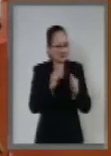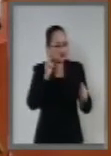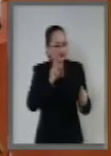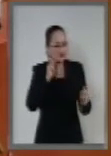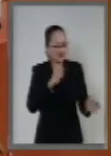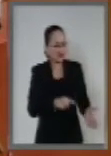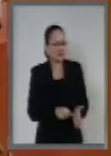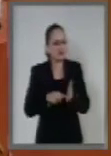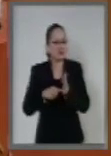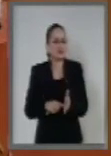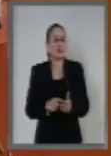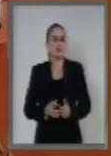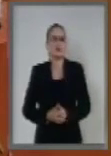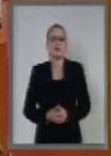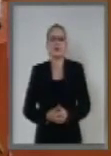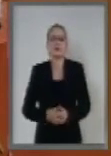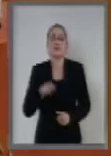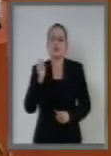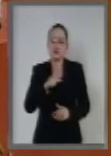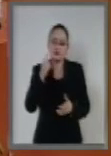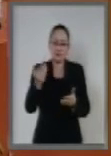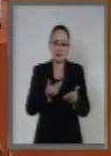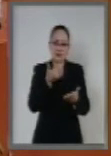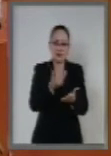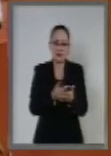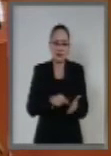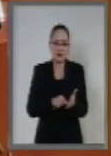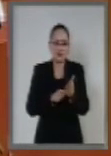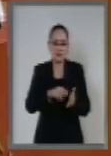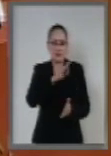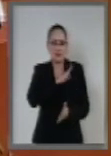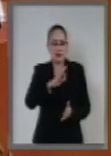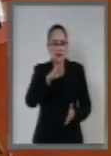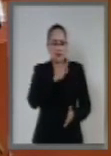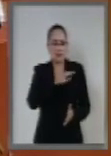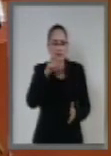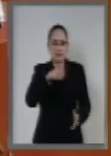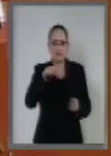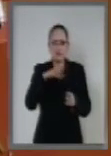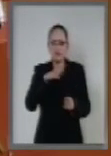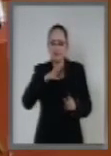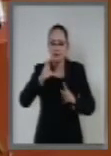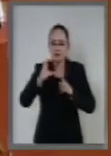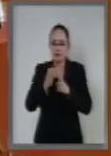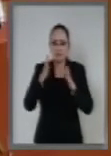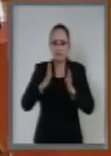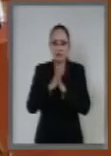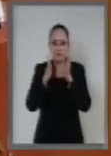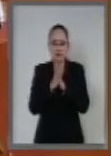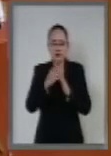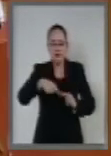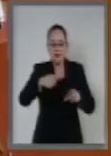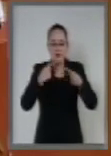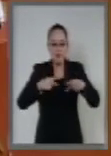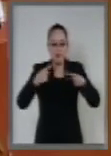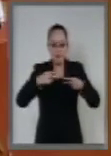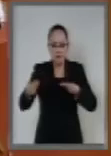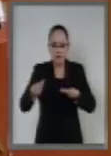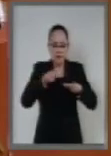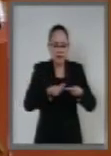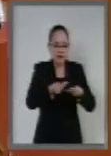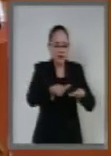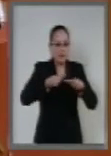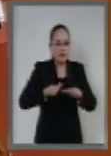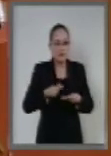Asimismo, estas propuestas podrán ser presentadas por conducto del Comité de Participación Ciudadana que se